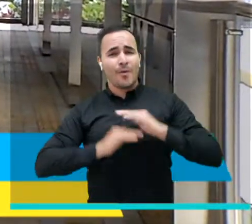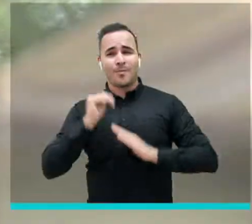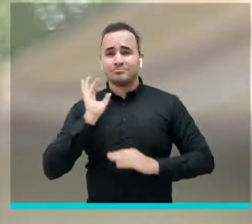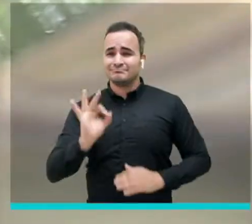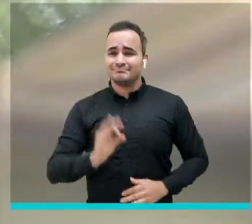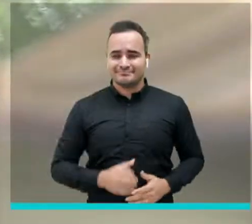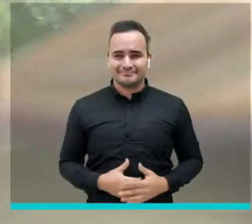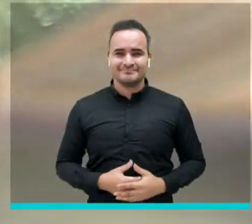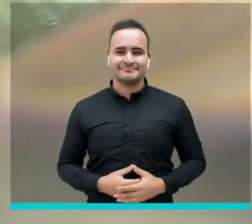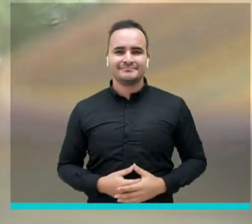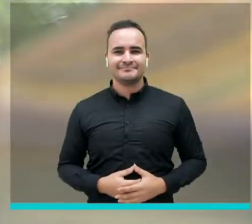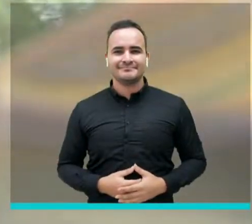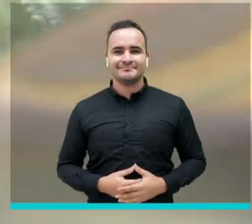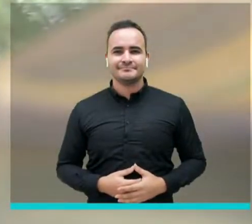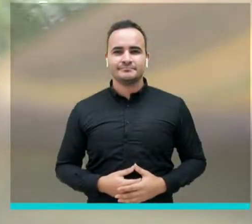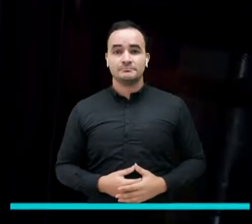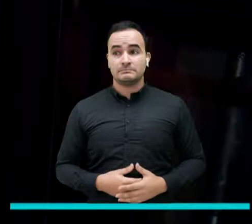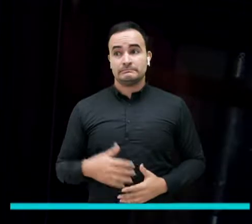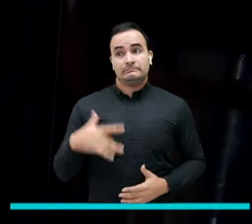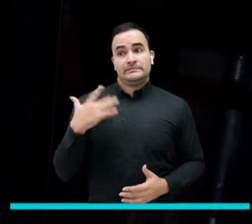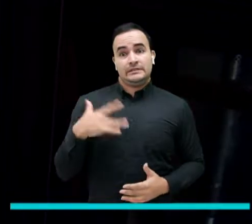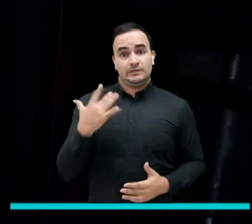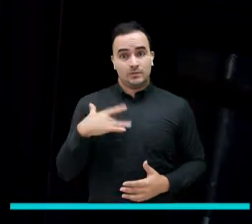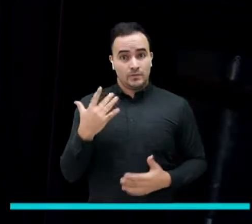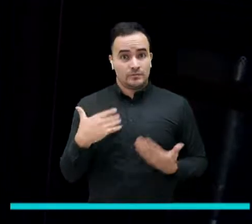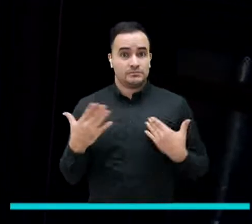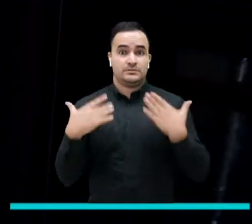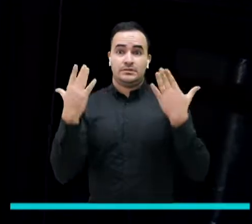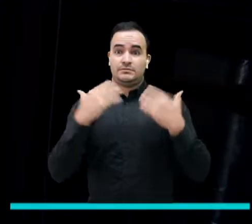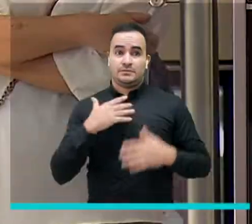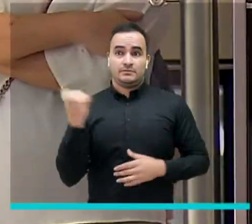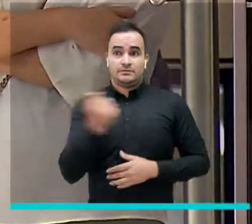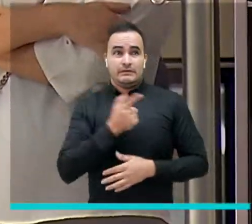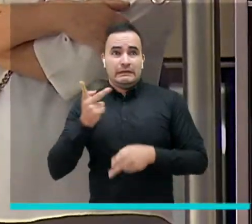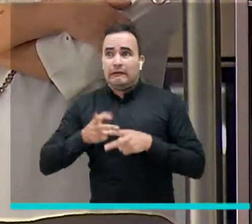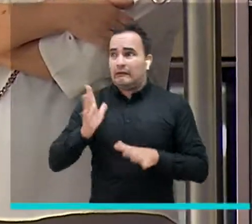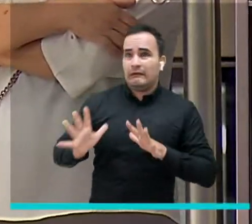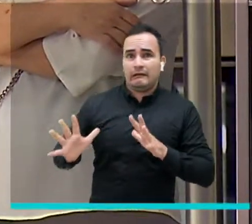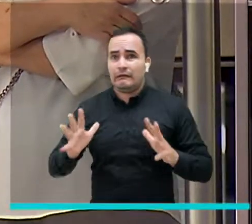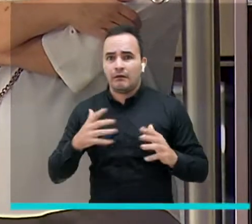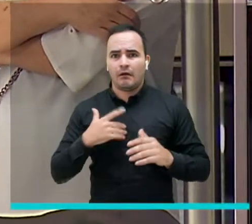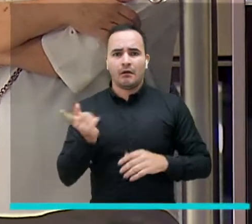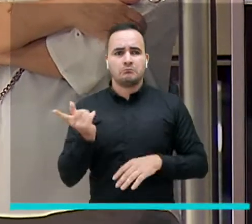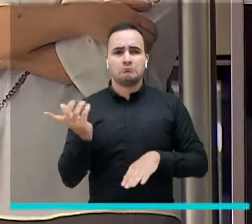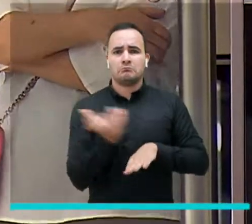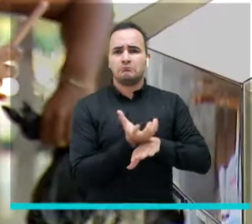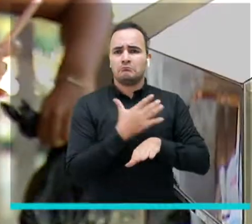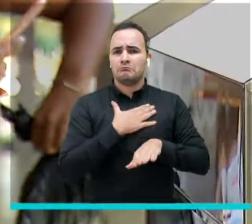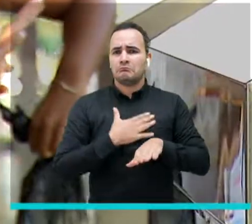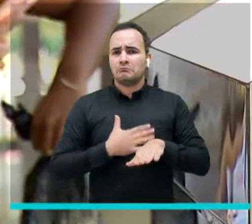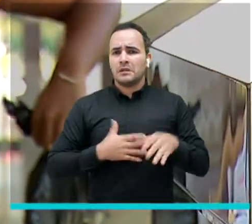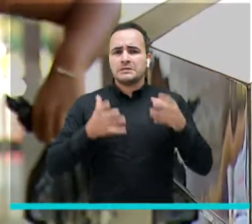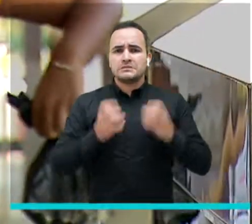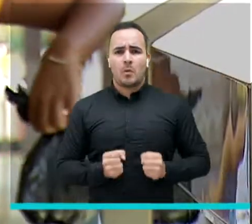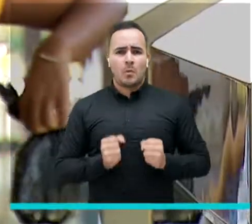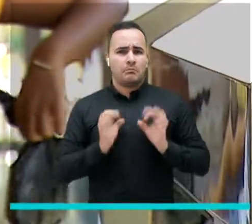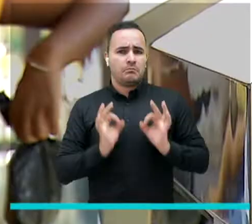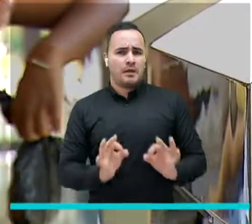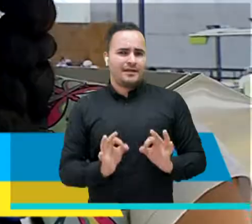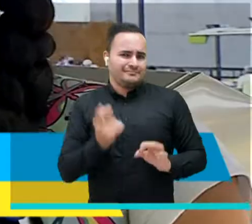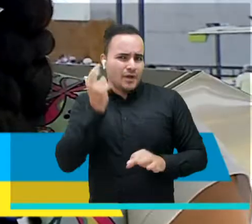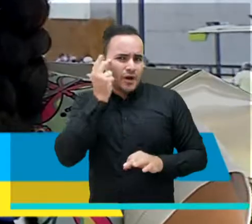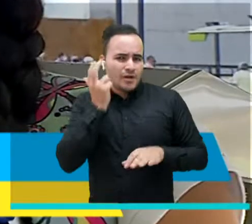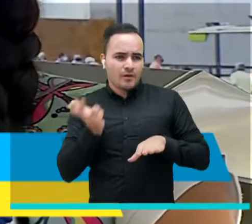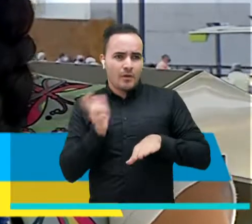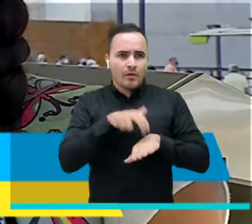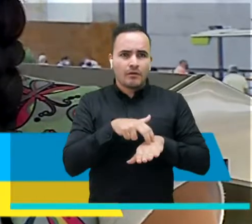cómodo son muy importantes para la seguridad de los ciudadanos debido a que pues obviamente uno